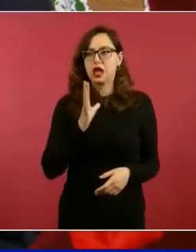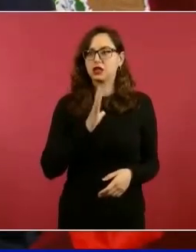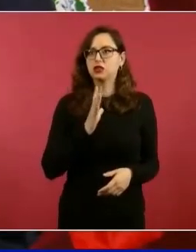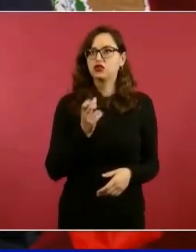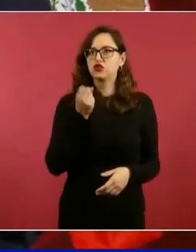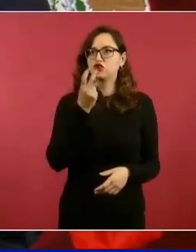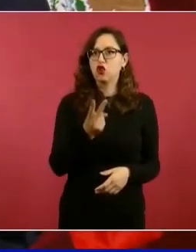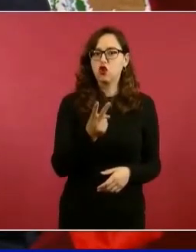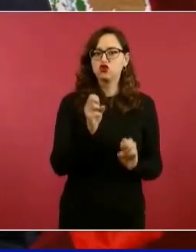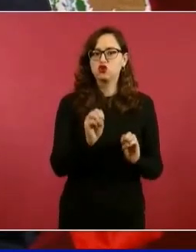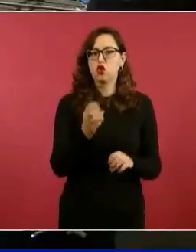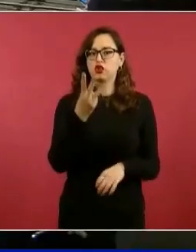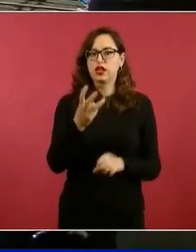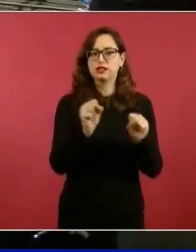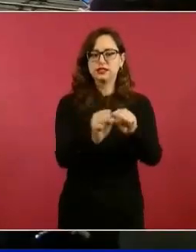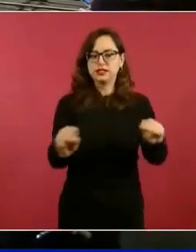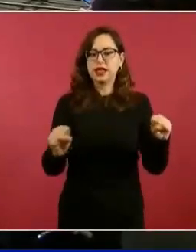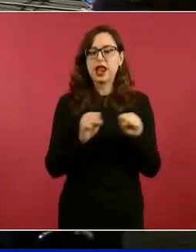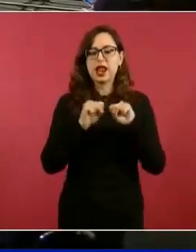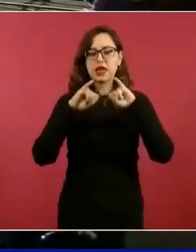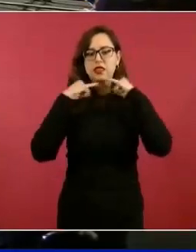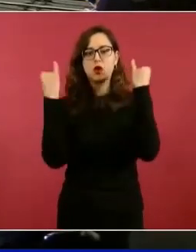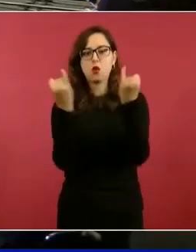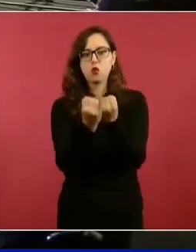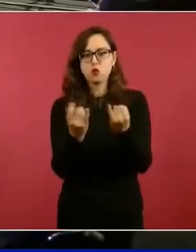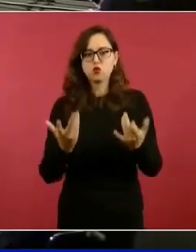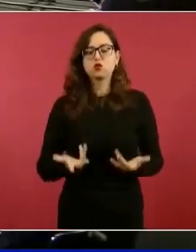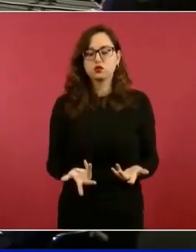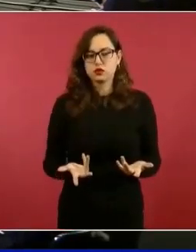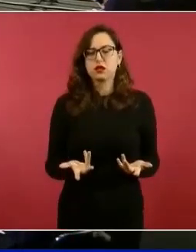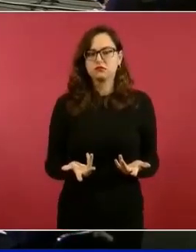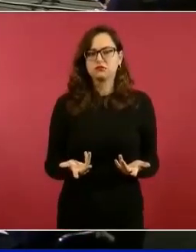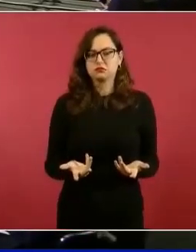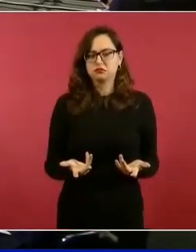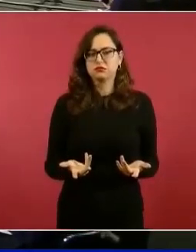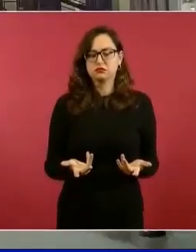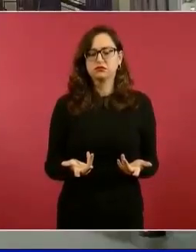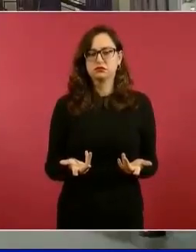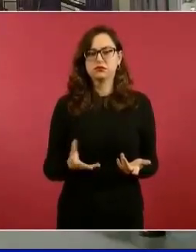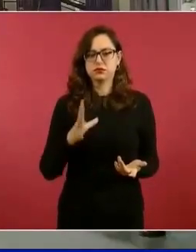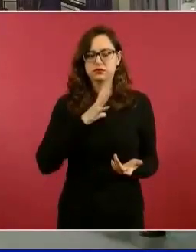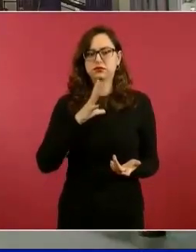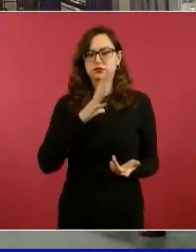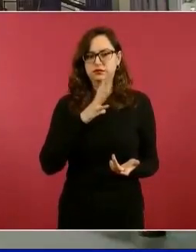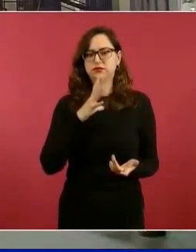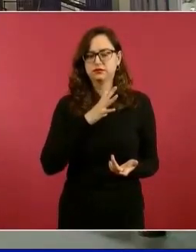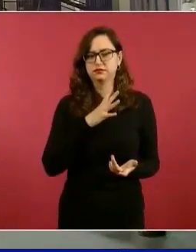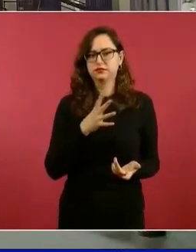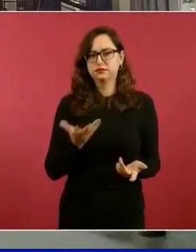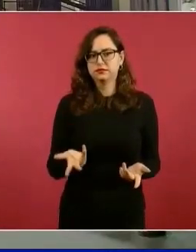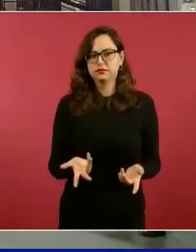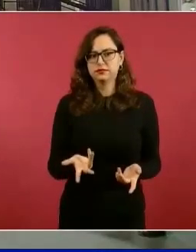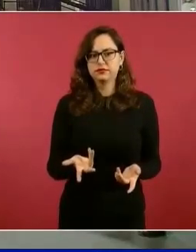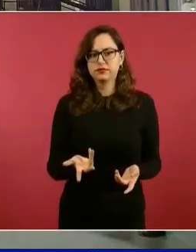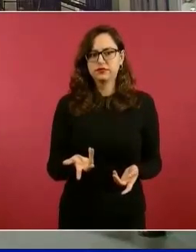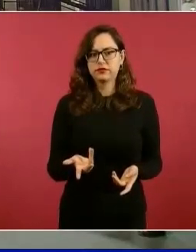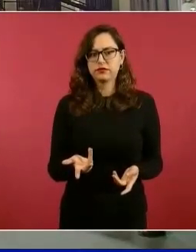juntas. Ya ustedes ya conocieron, hay una sala de junta para llevar a cabo